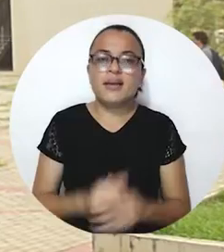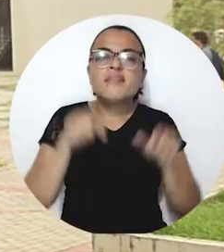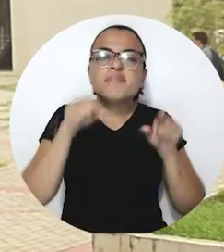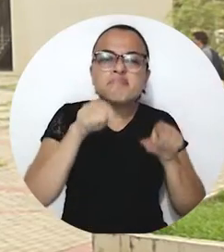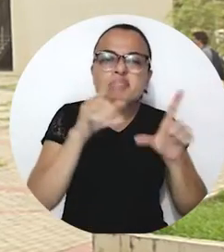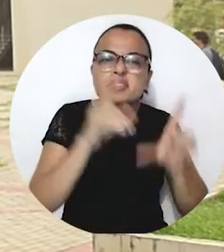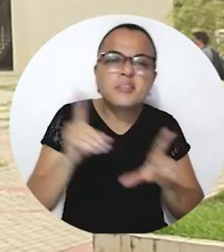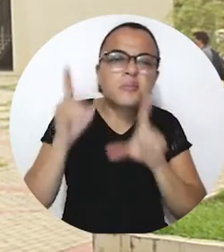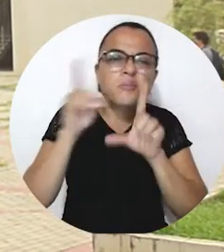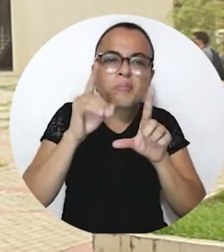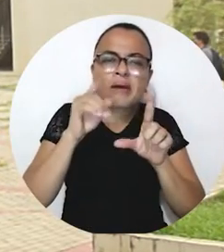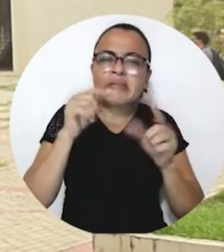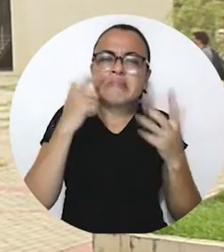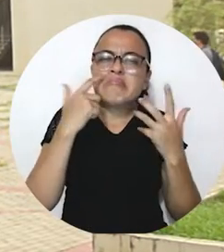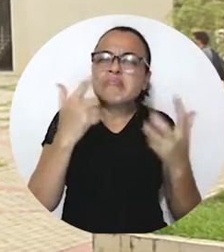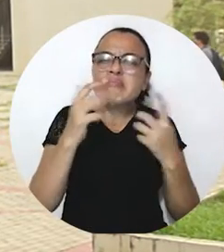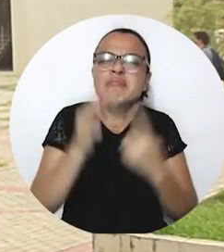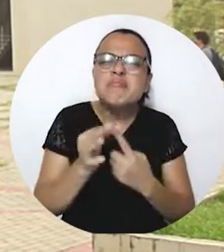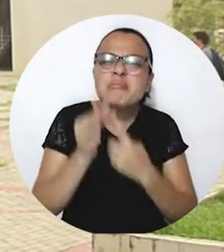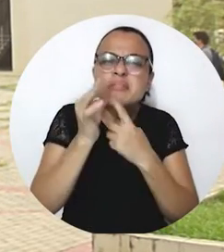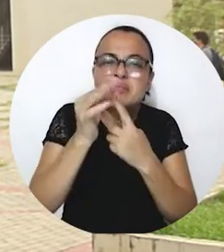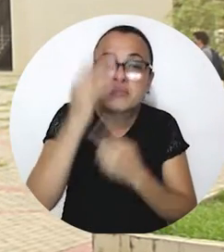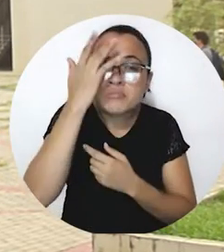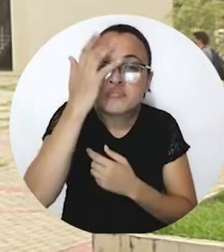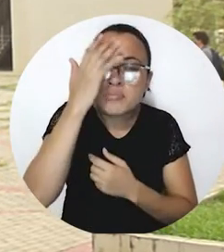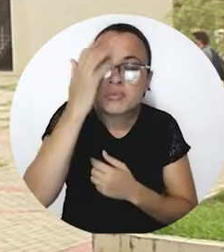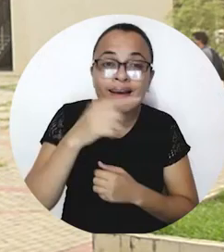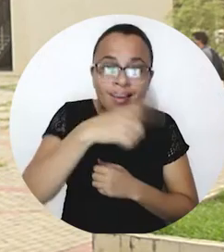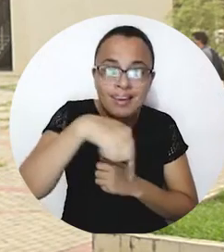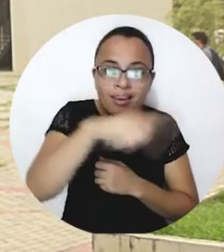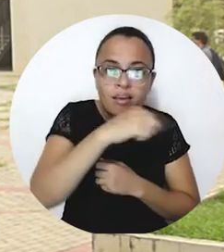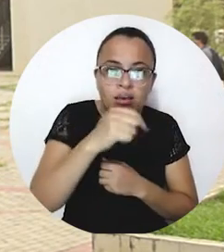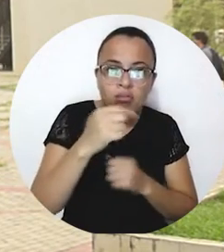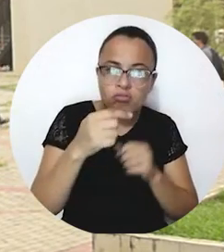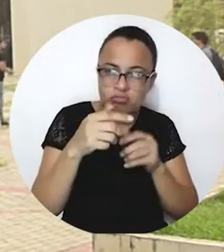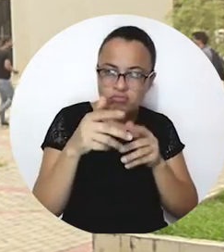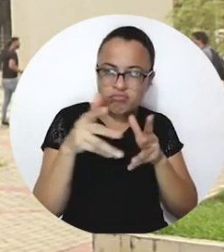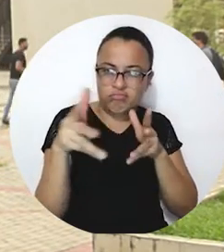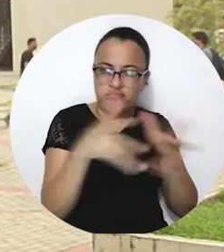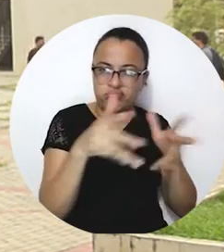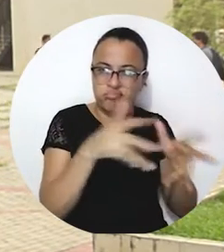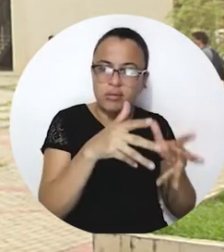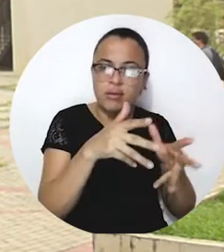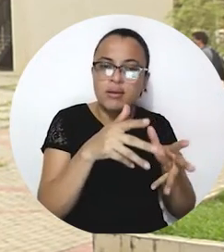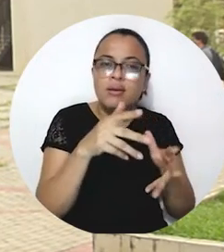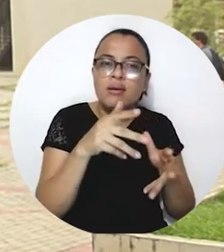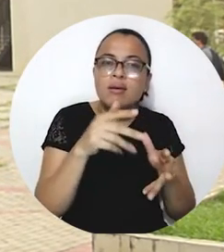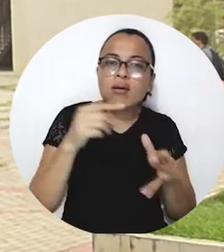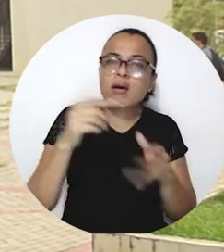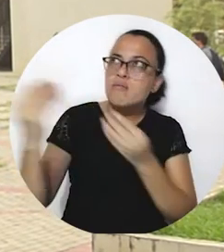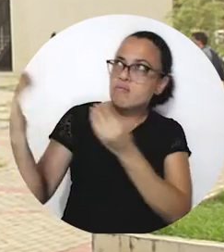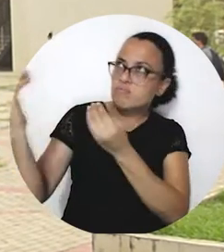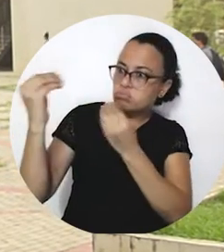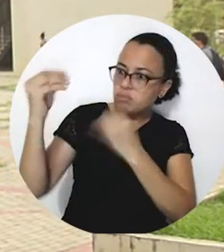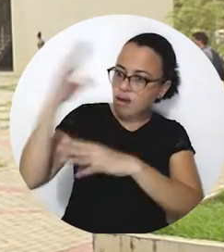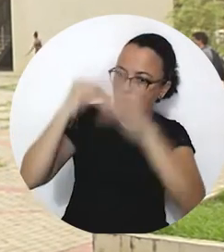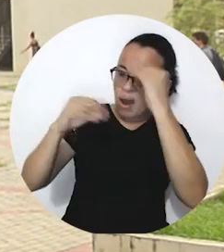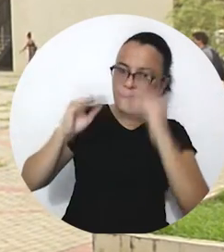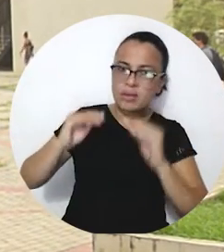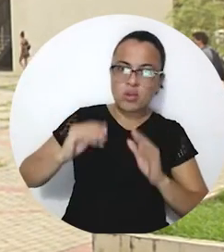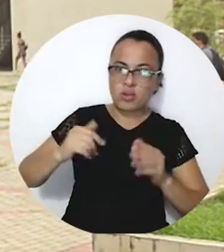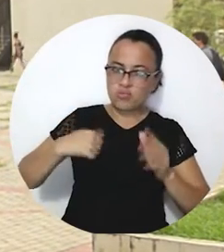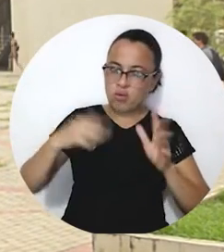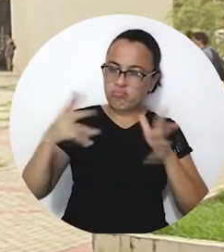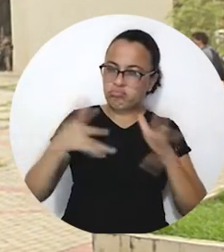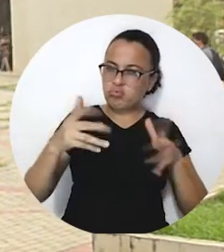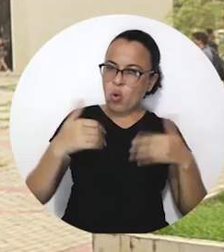Este diplomado tiene un plus muy importante porque los agentes educativos van a encontrar una oportunidad de formación y